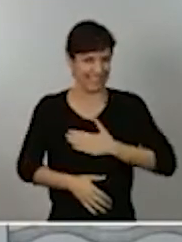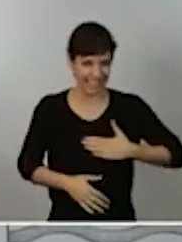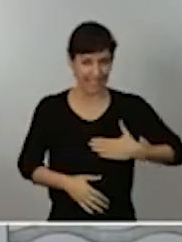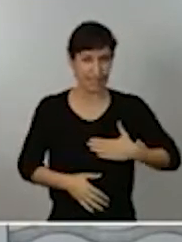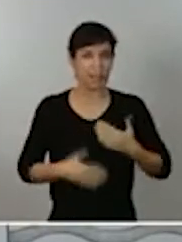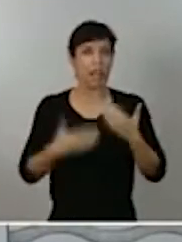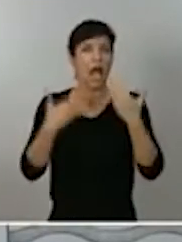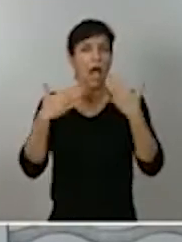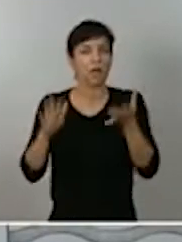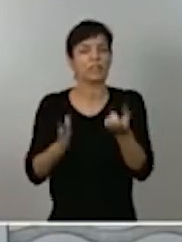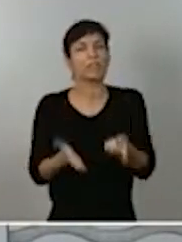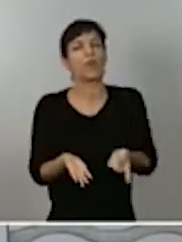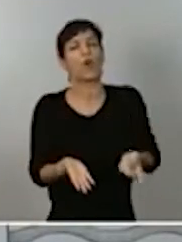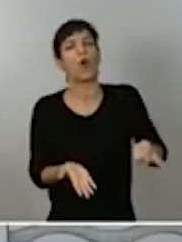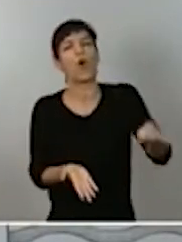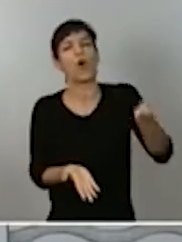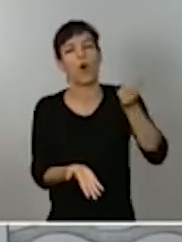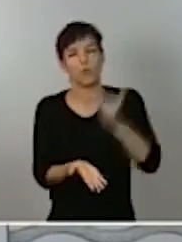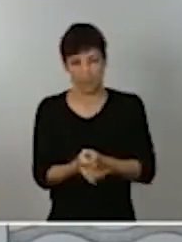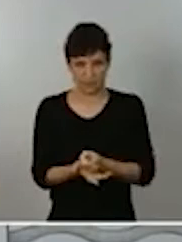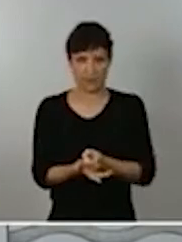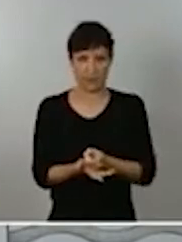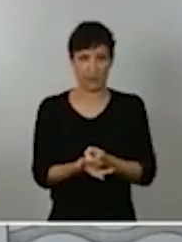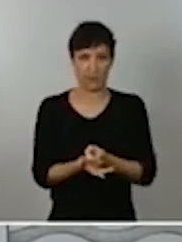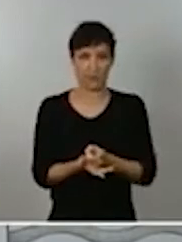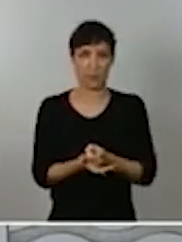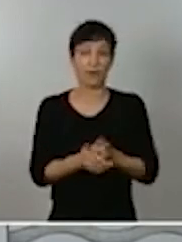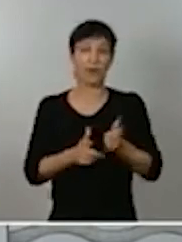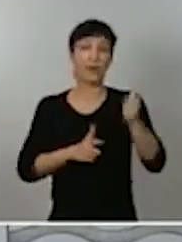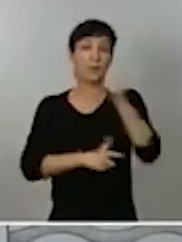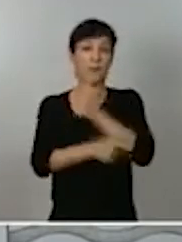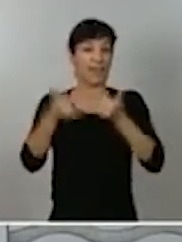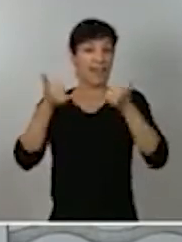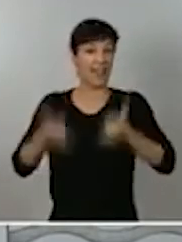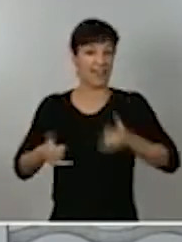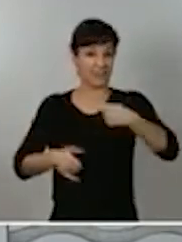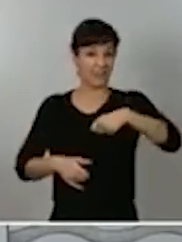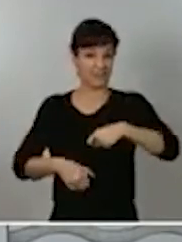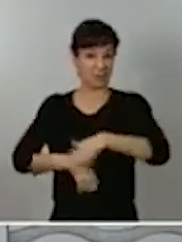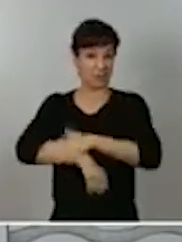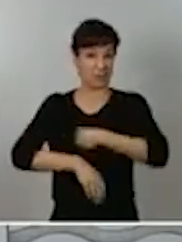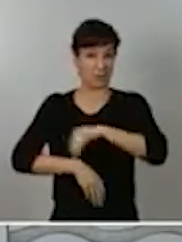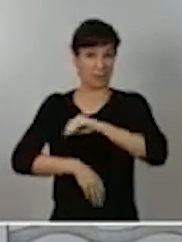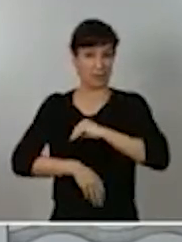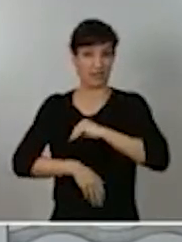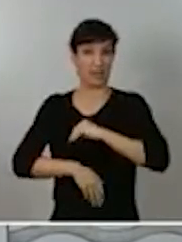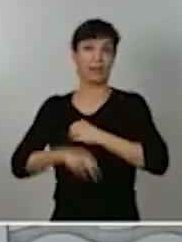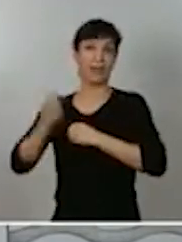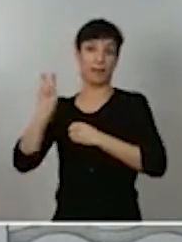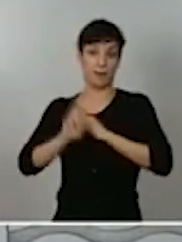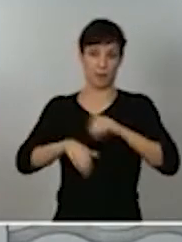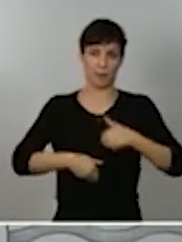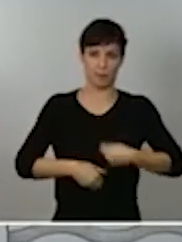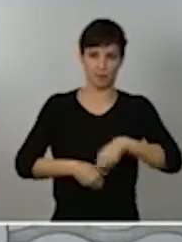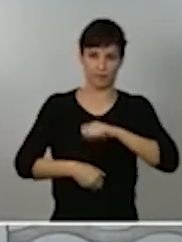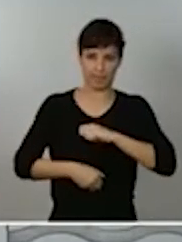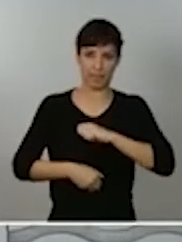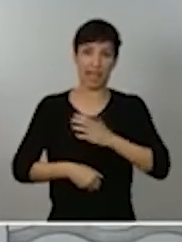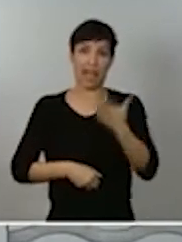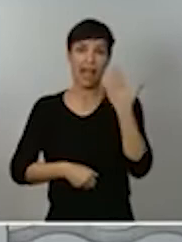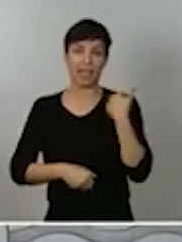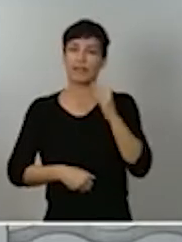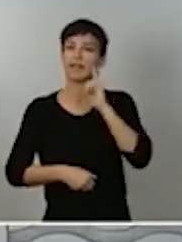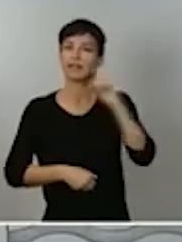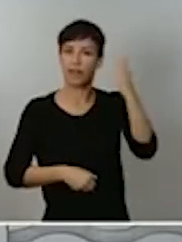más. Tras regresar de su viaje a Argelia, el presidente del Gobierno de España llamó ayer a la presidenta de la Comunidad de Madrid